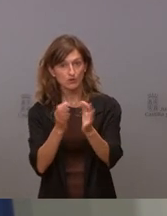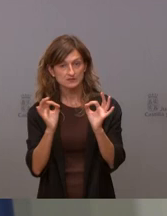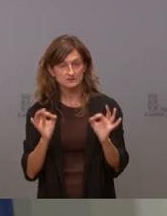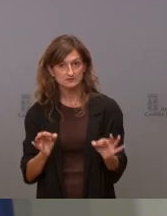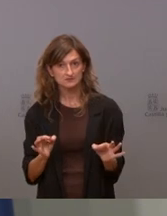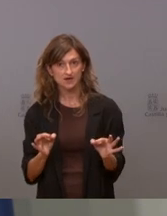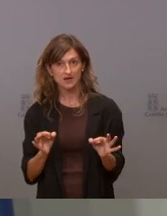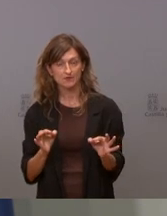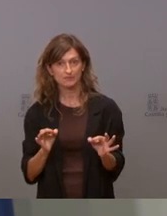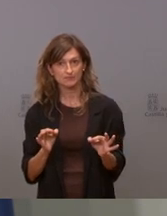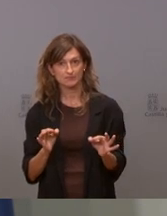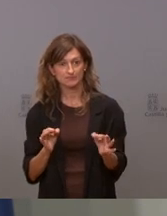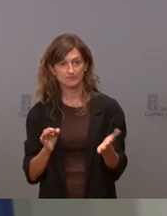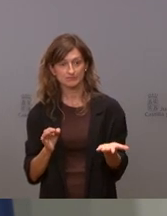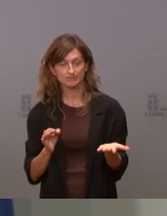en la PNL